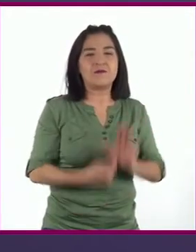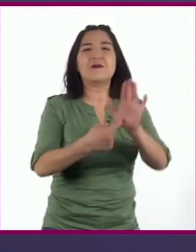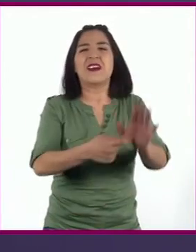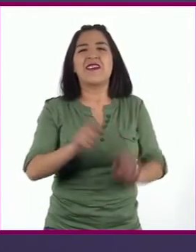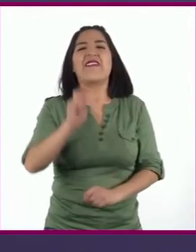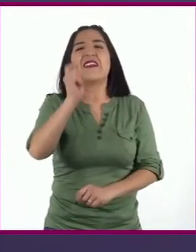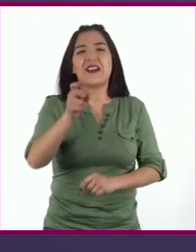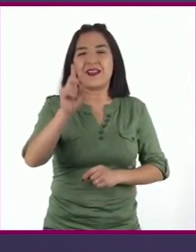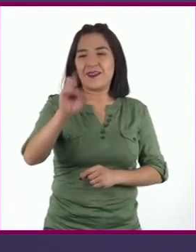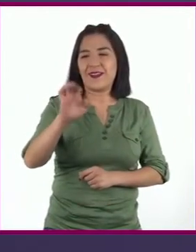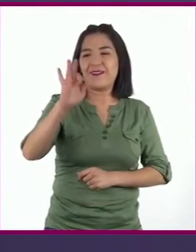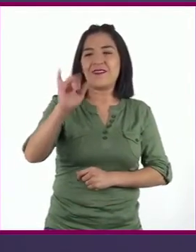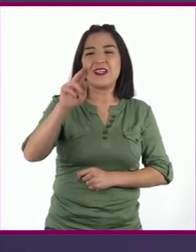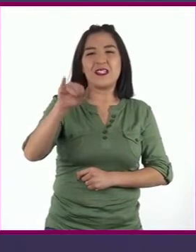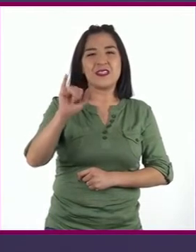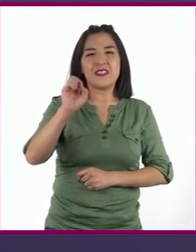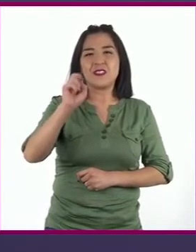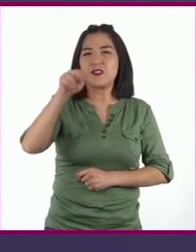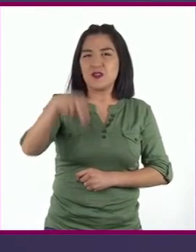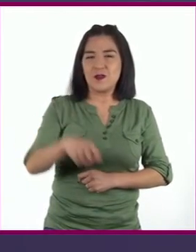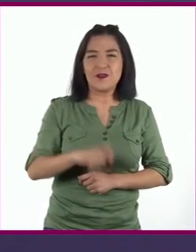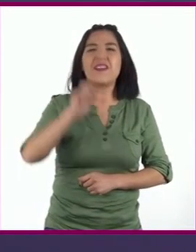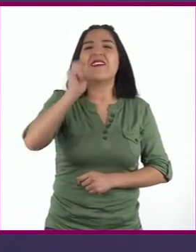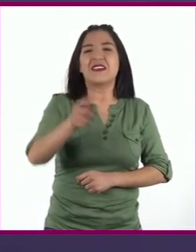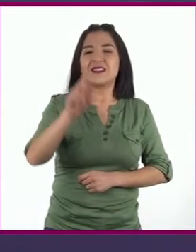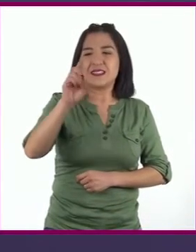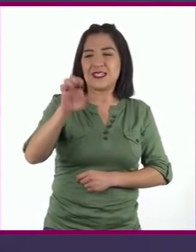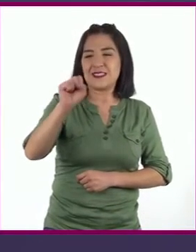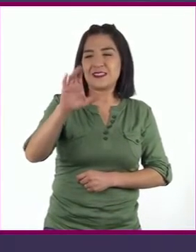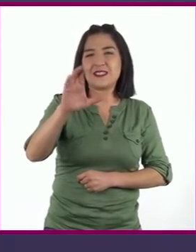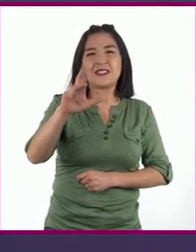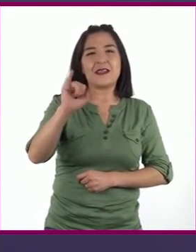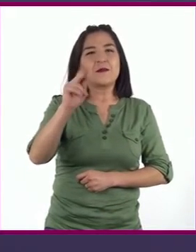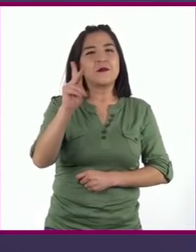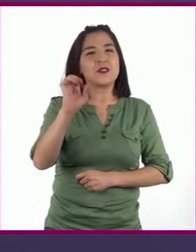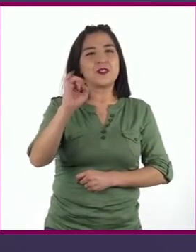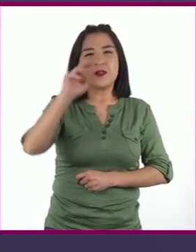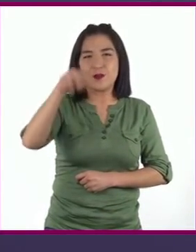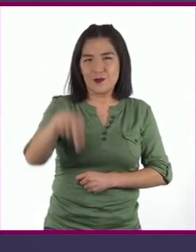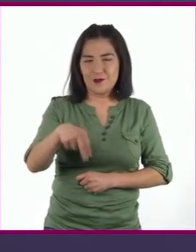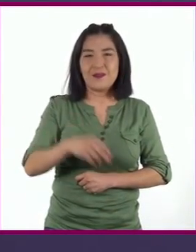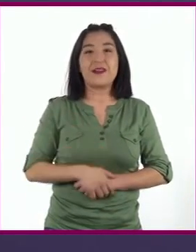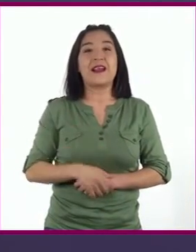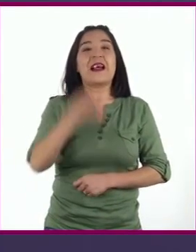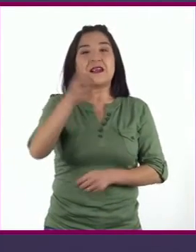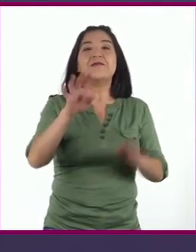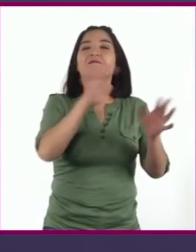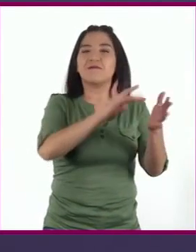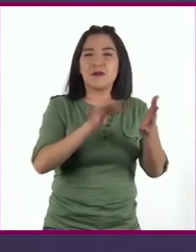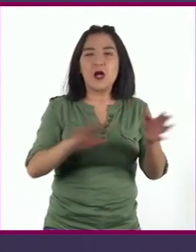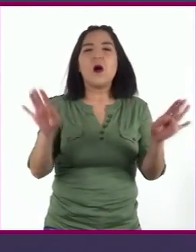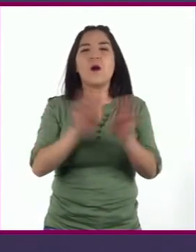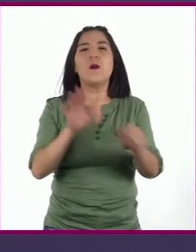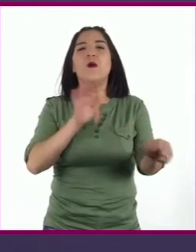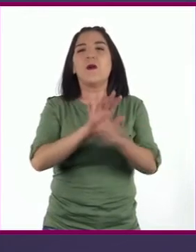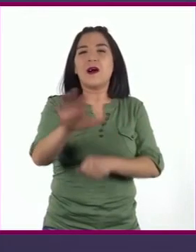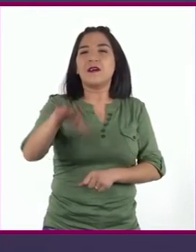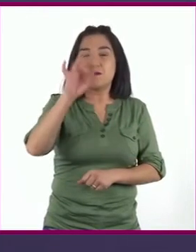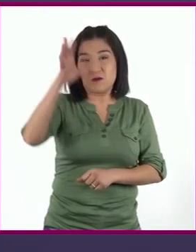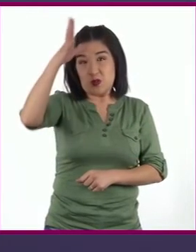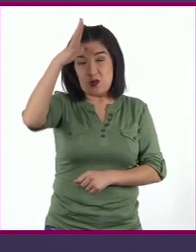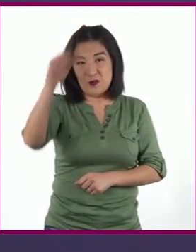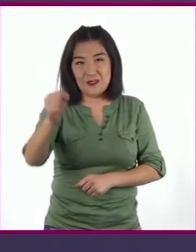una definición y qué es una descripción Leamos lo subrayado Y esas serían las definiciones, los